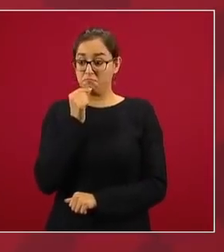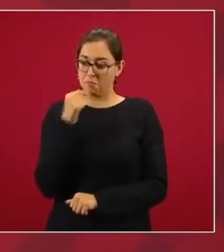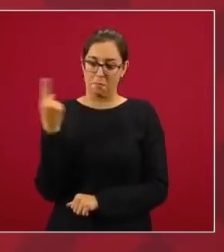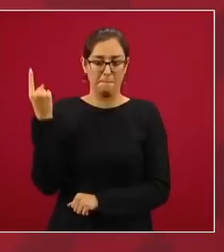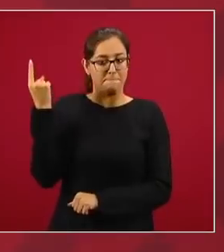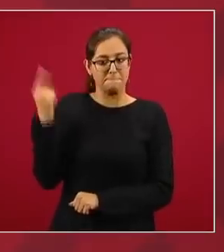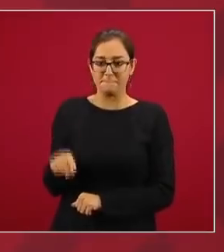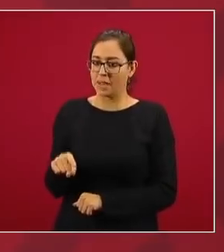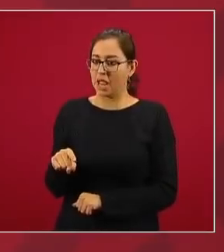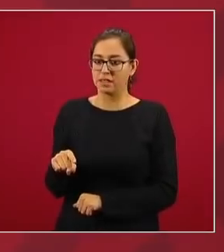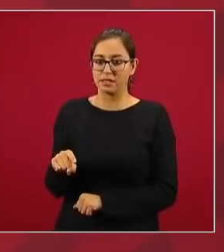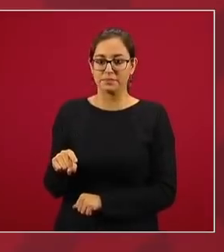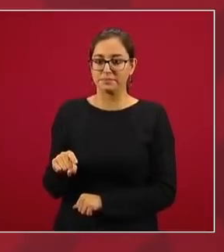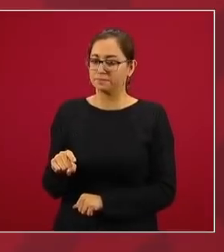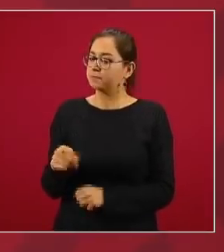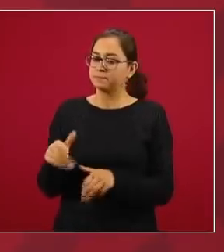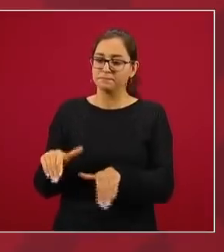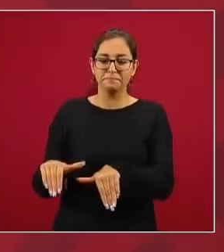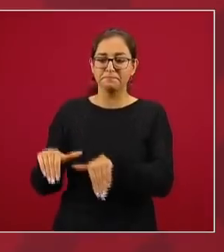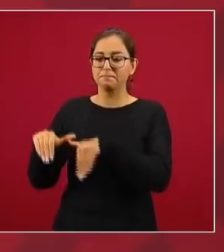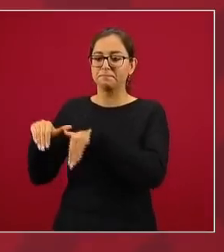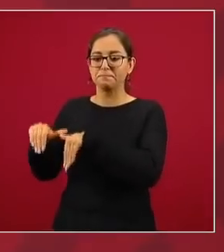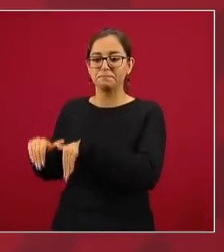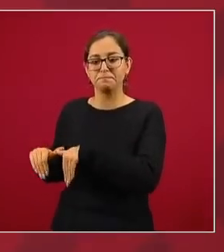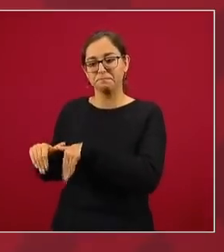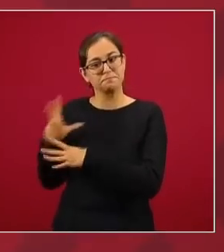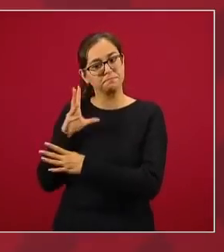instrucción de que se retiren.